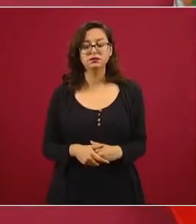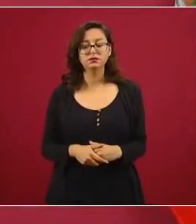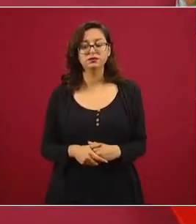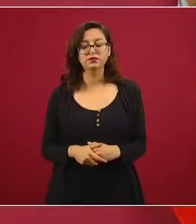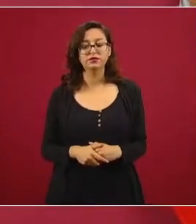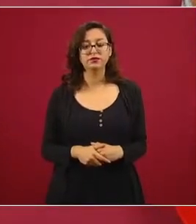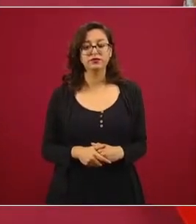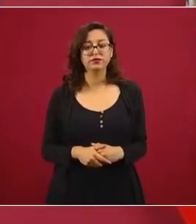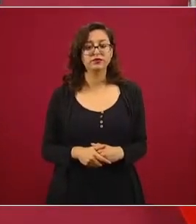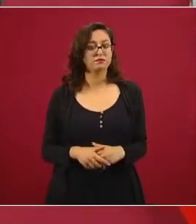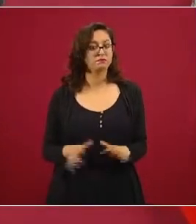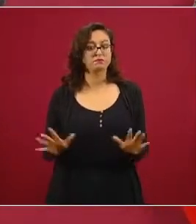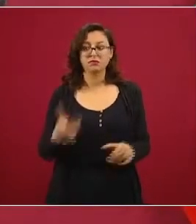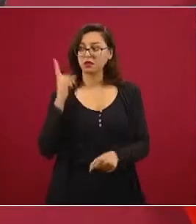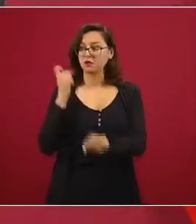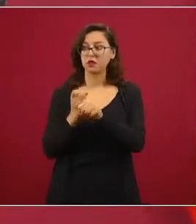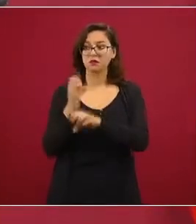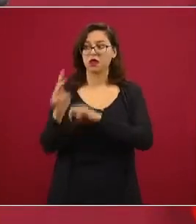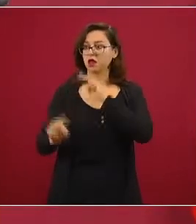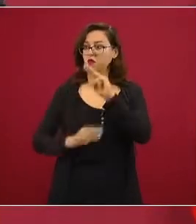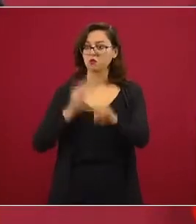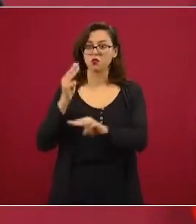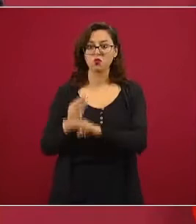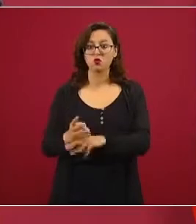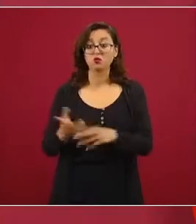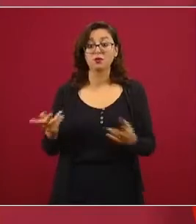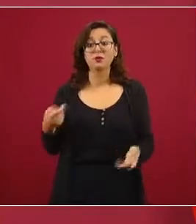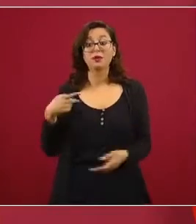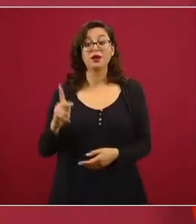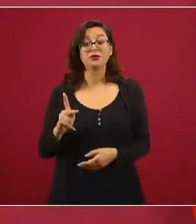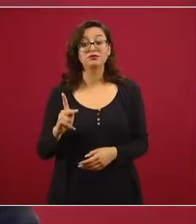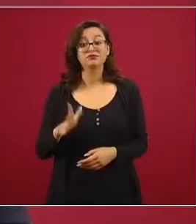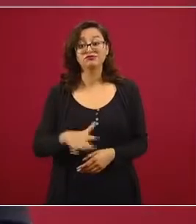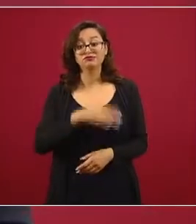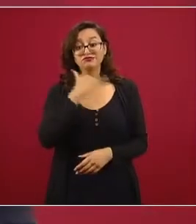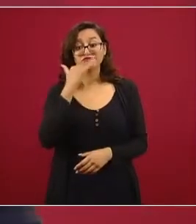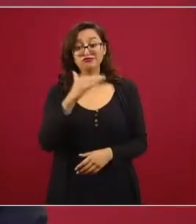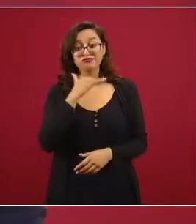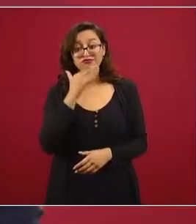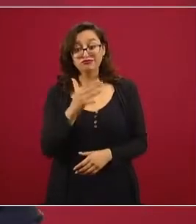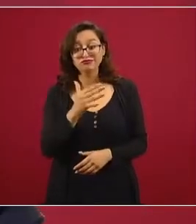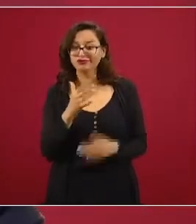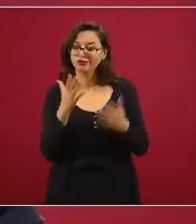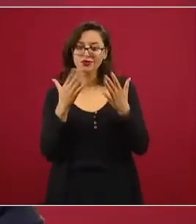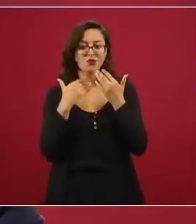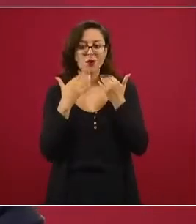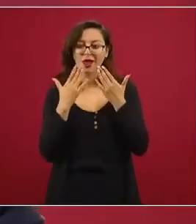de primera, pero no hay corrupción, y así otros países.